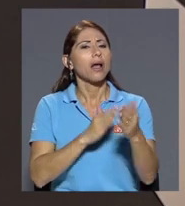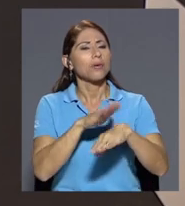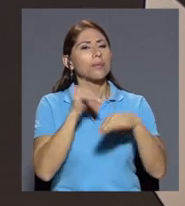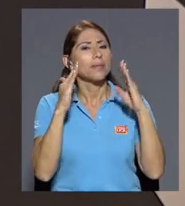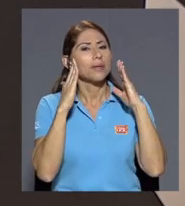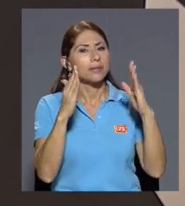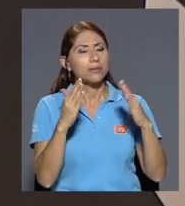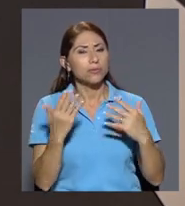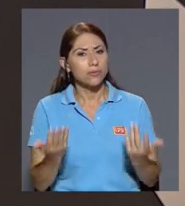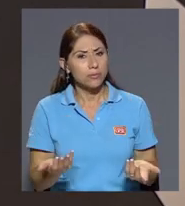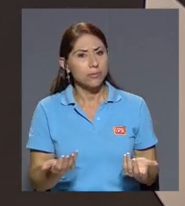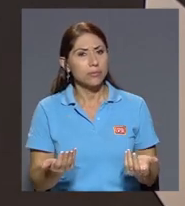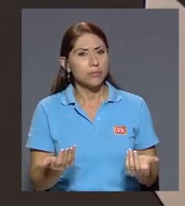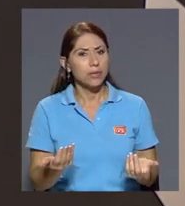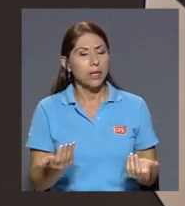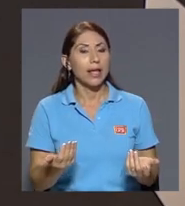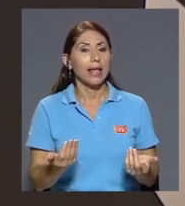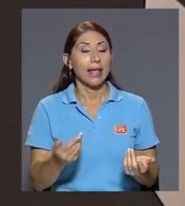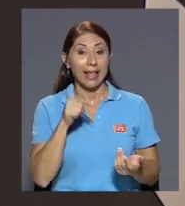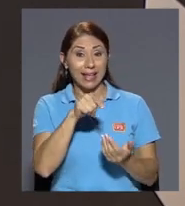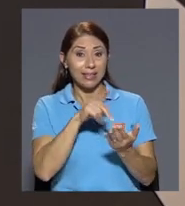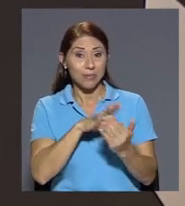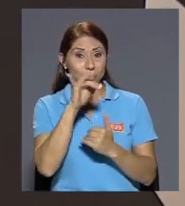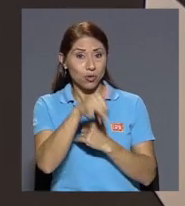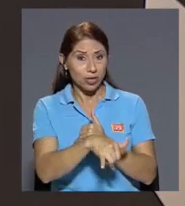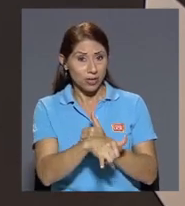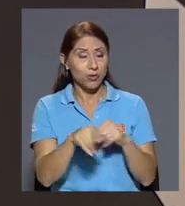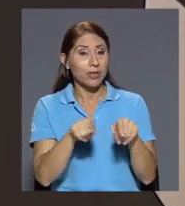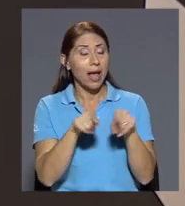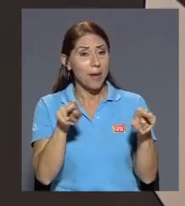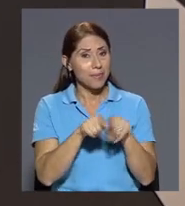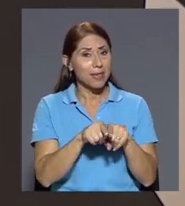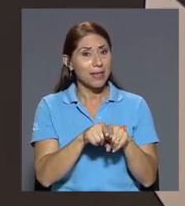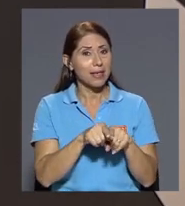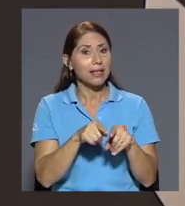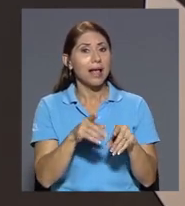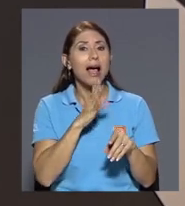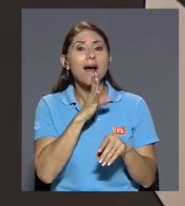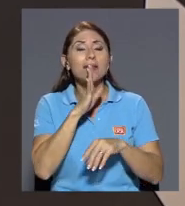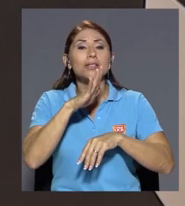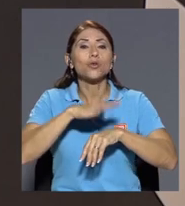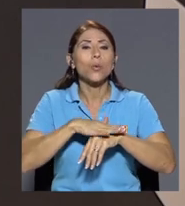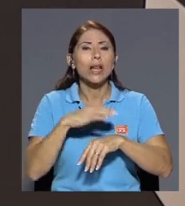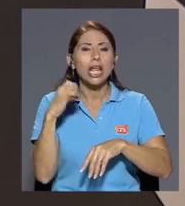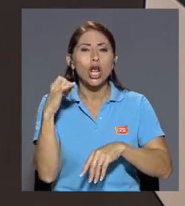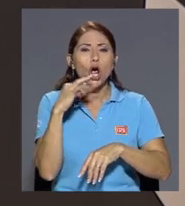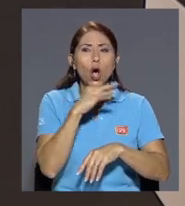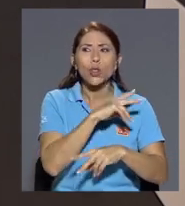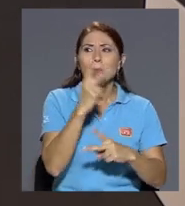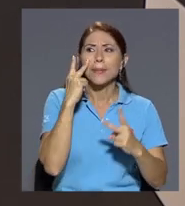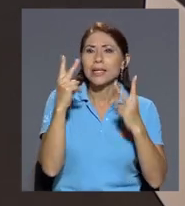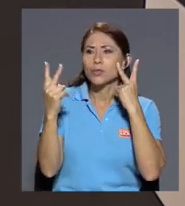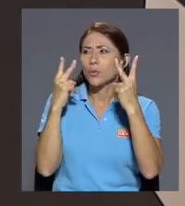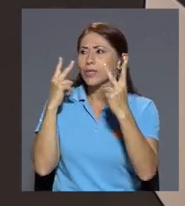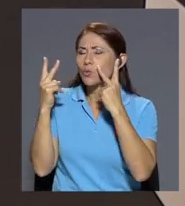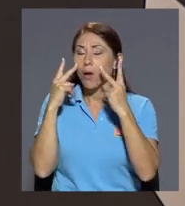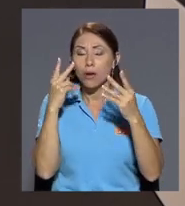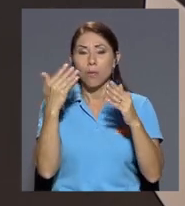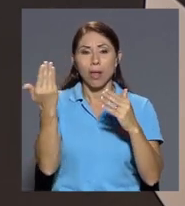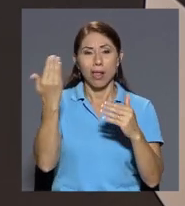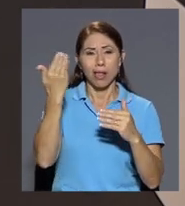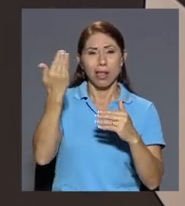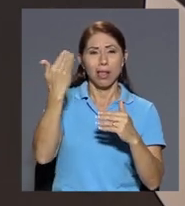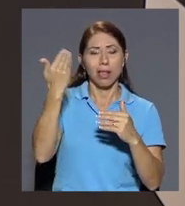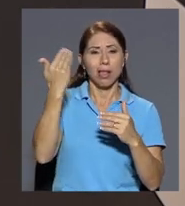llama mucho la atención y habla sobre que dentro del proyecto toma en cuenta la contaminación visual y como de algún modo eso digamos